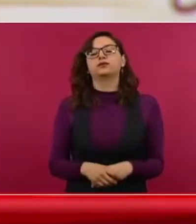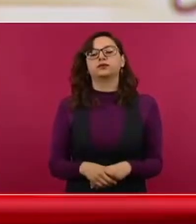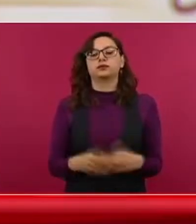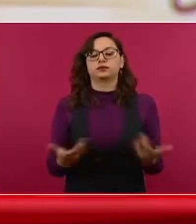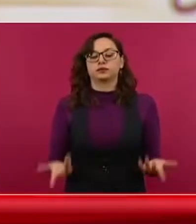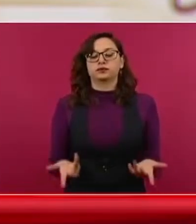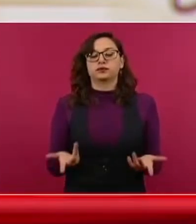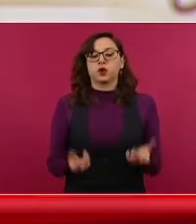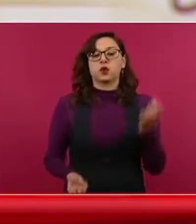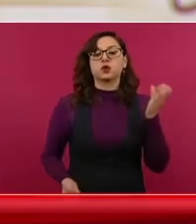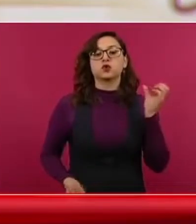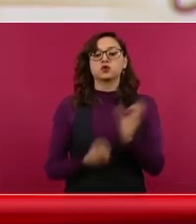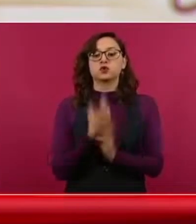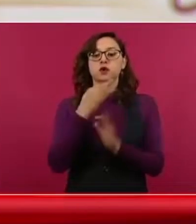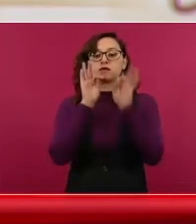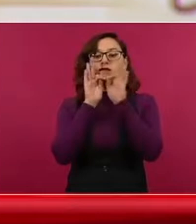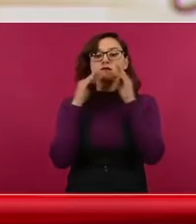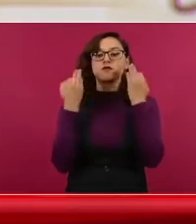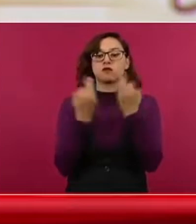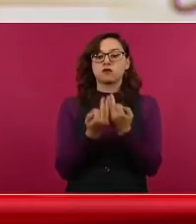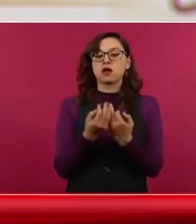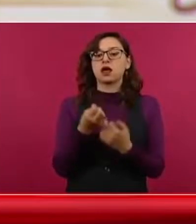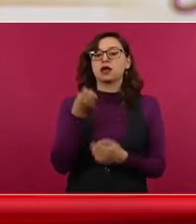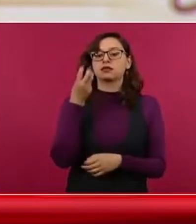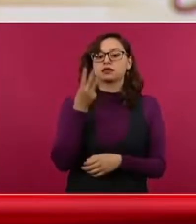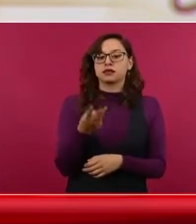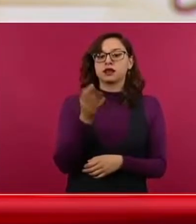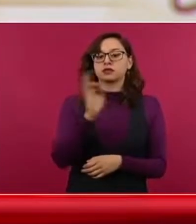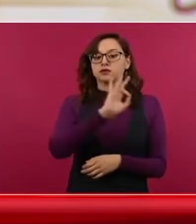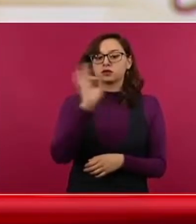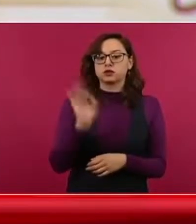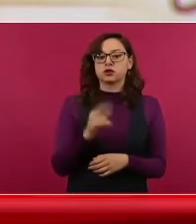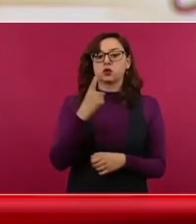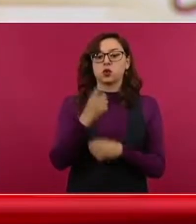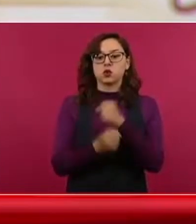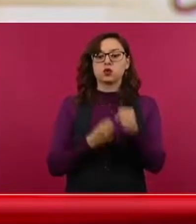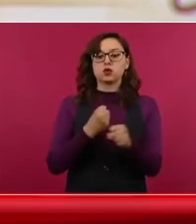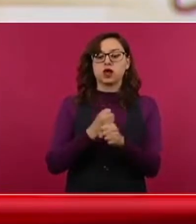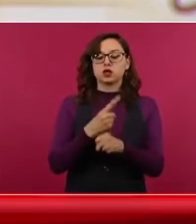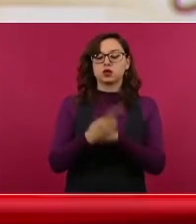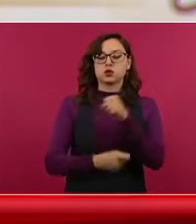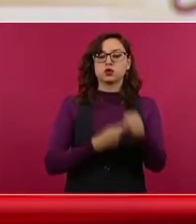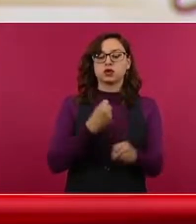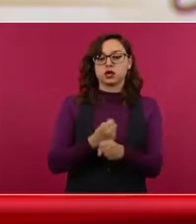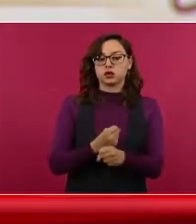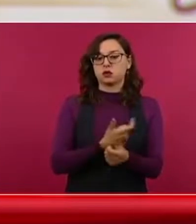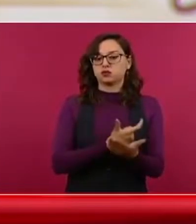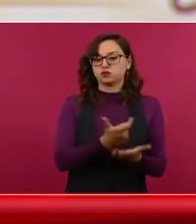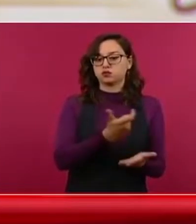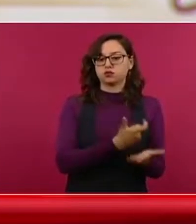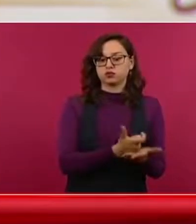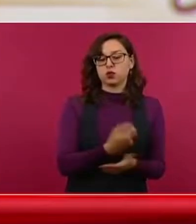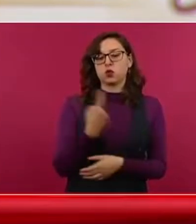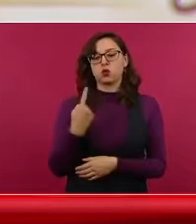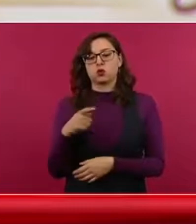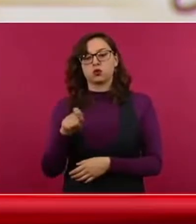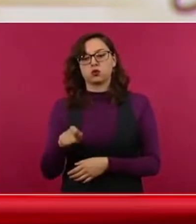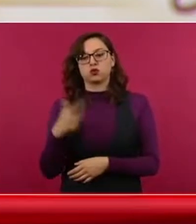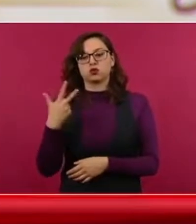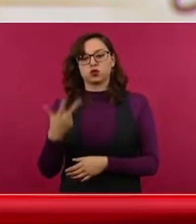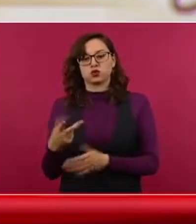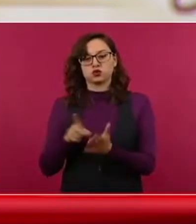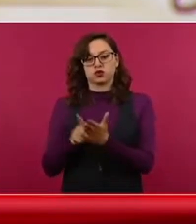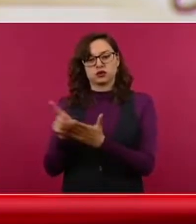% anual en sueldos y salarios y 1.8% en